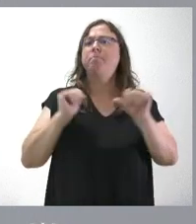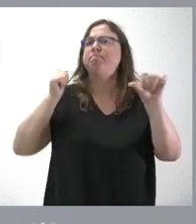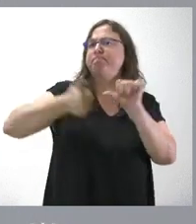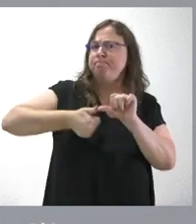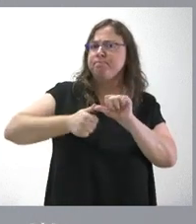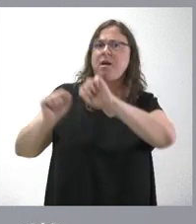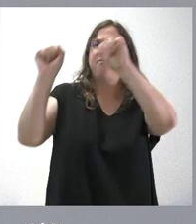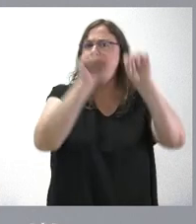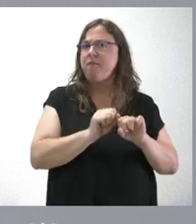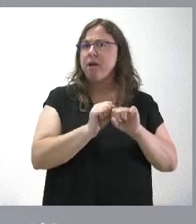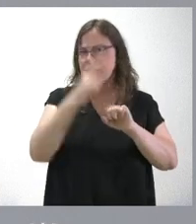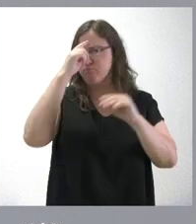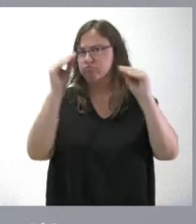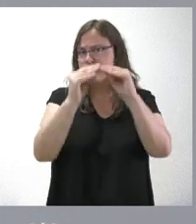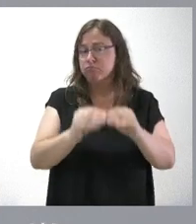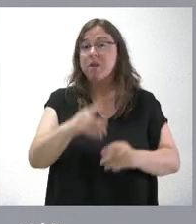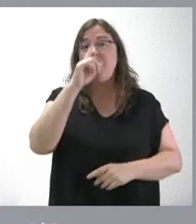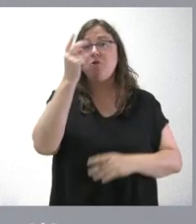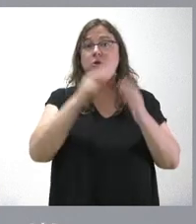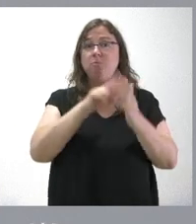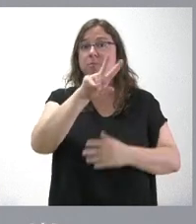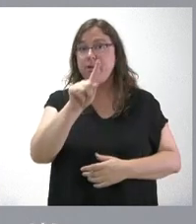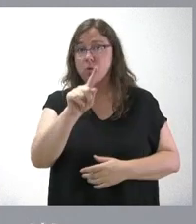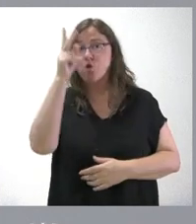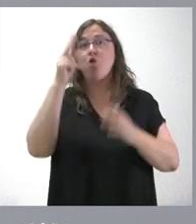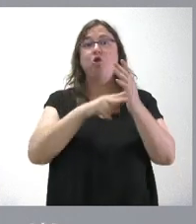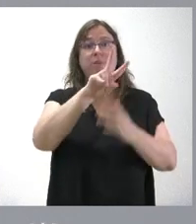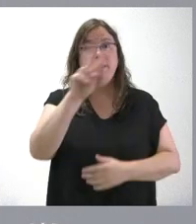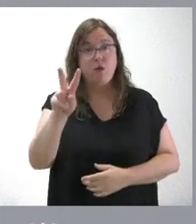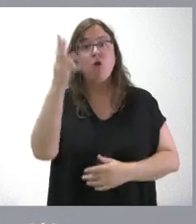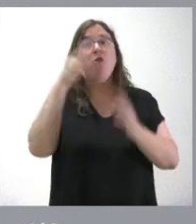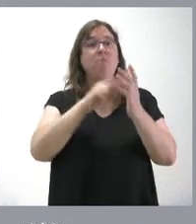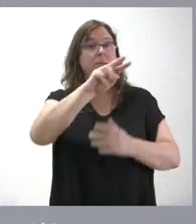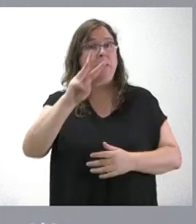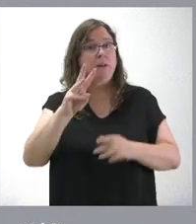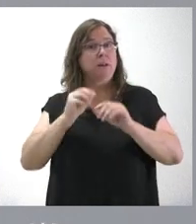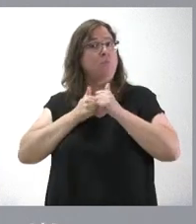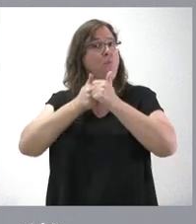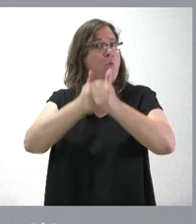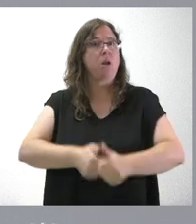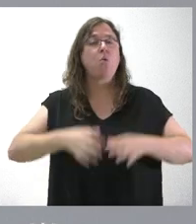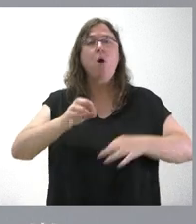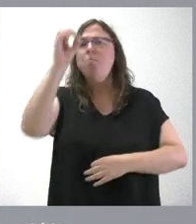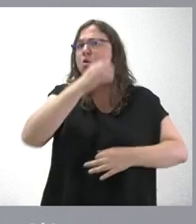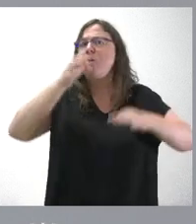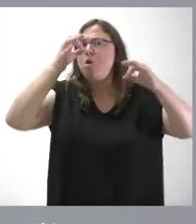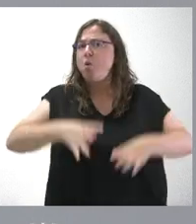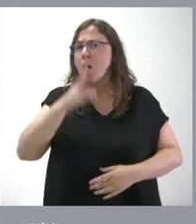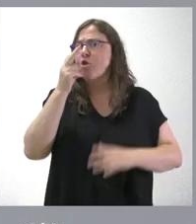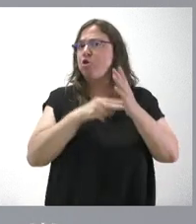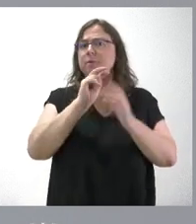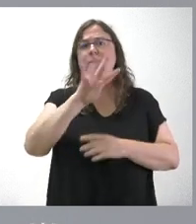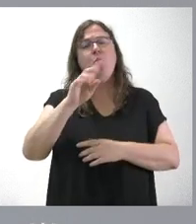defendiendo y acordando el año 21, el año 22, el año 23. También es la misma posición de este año 24.